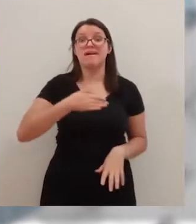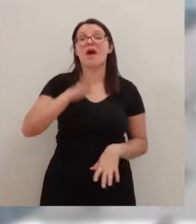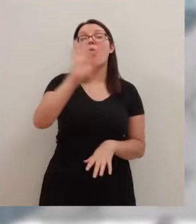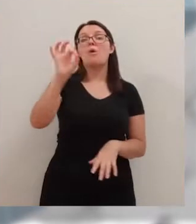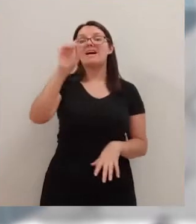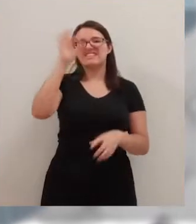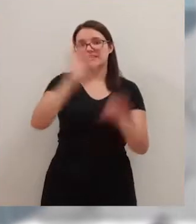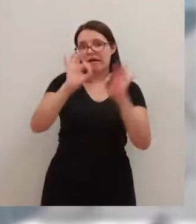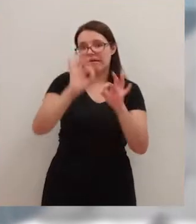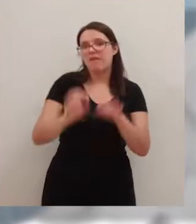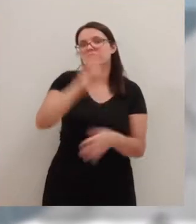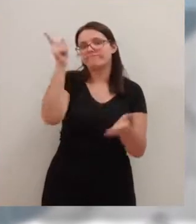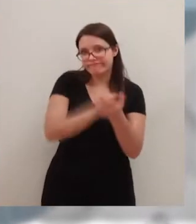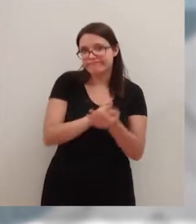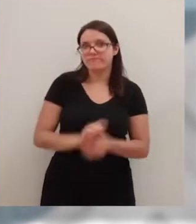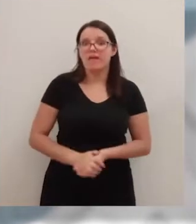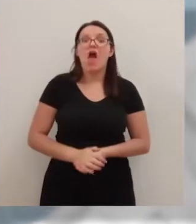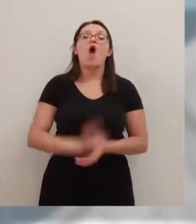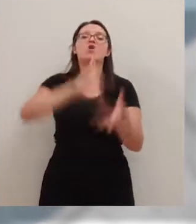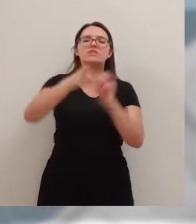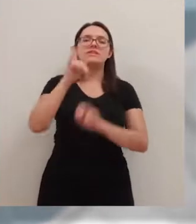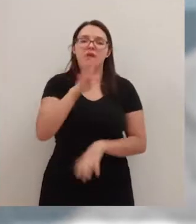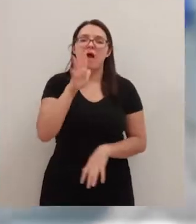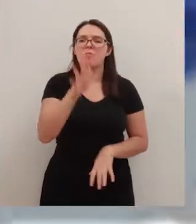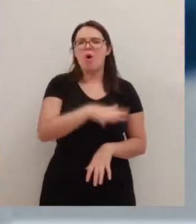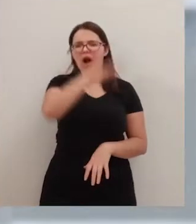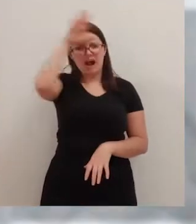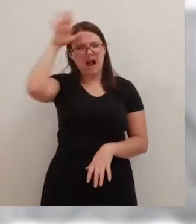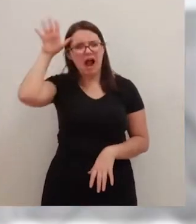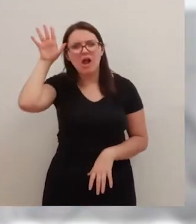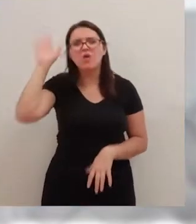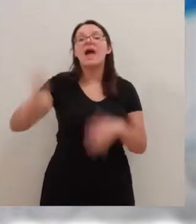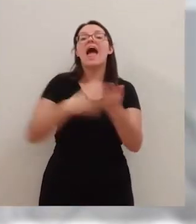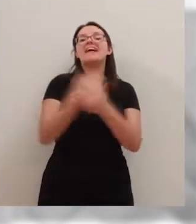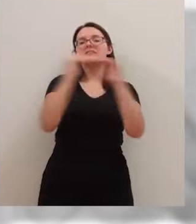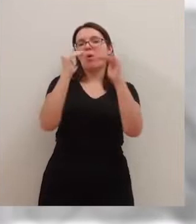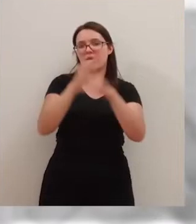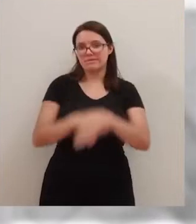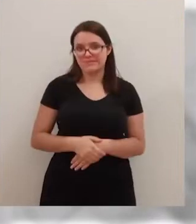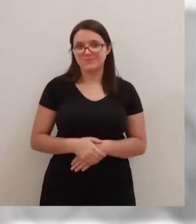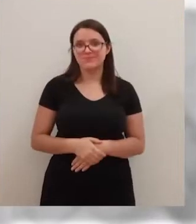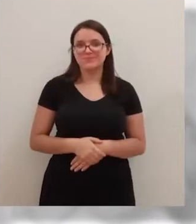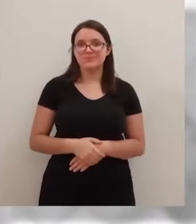comunidad los 40 grados. Las malas noticias por el calor nos acompañarán hasta el jueves.